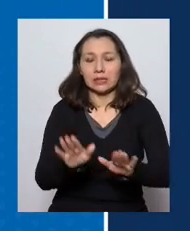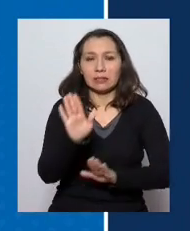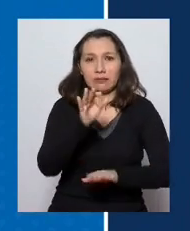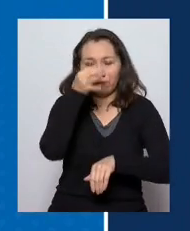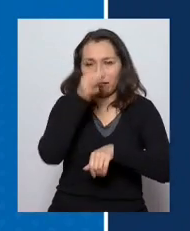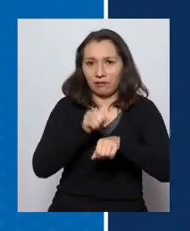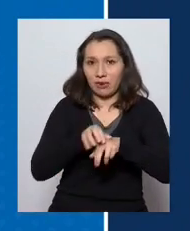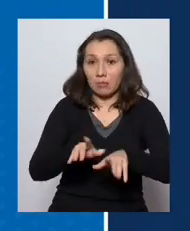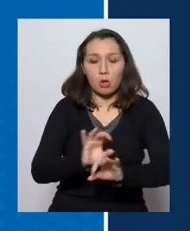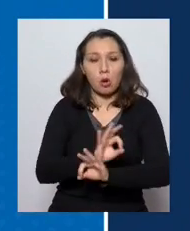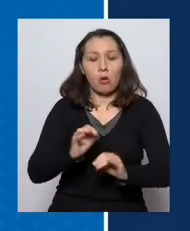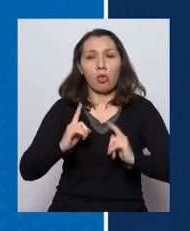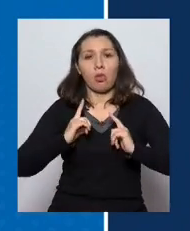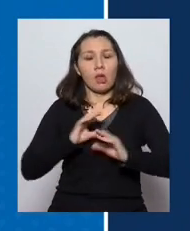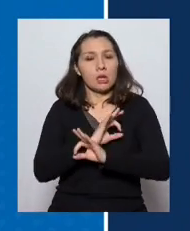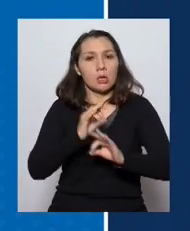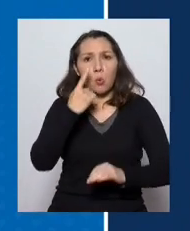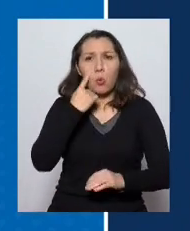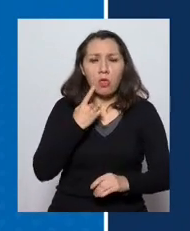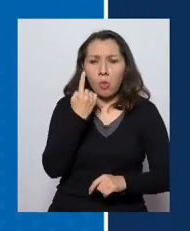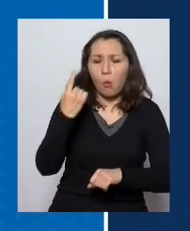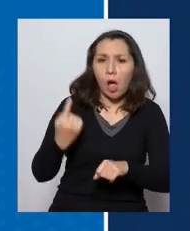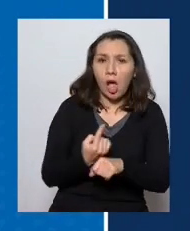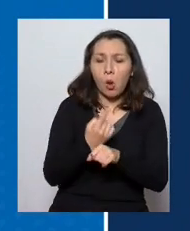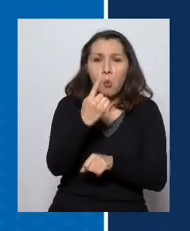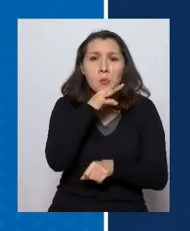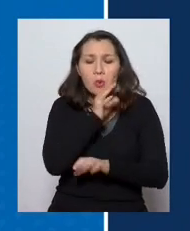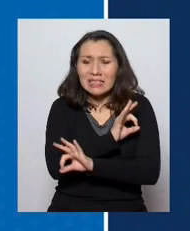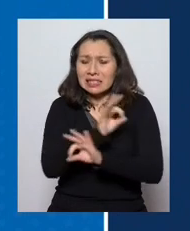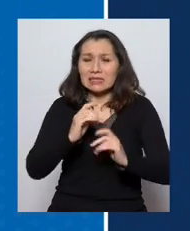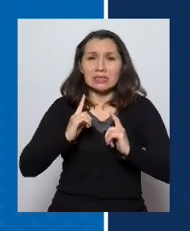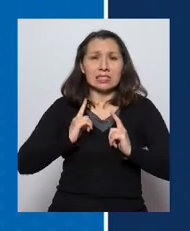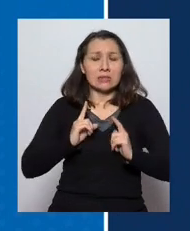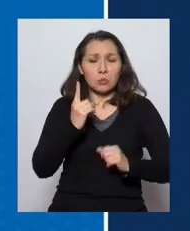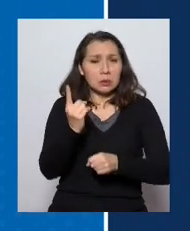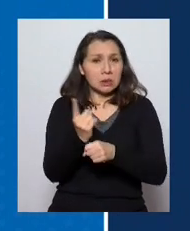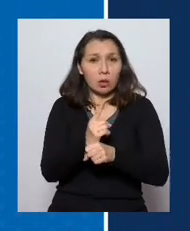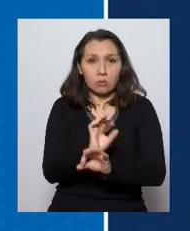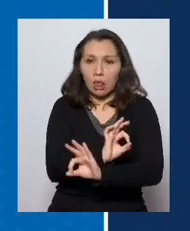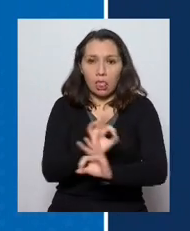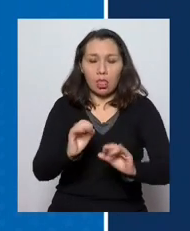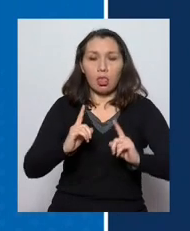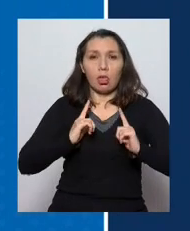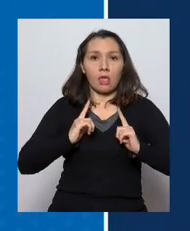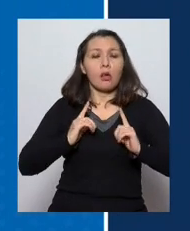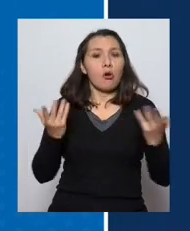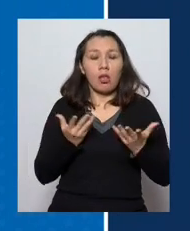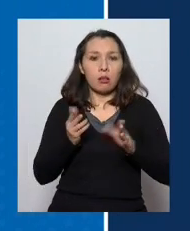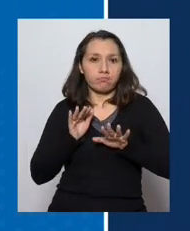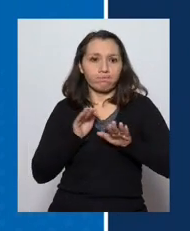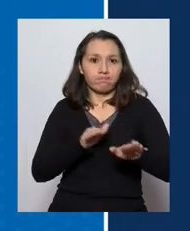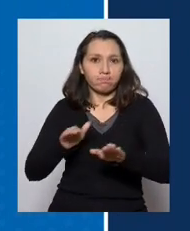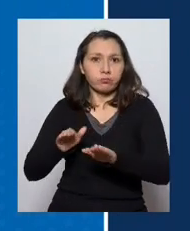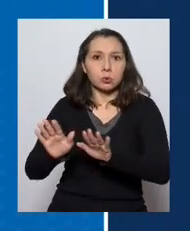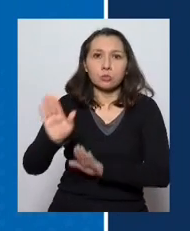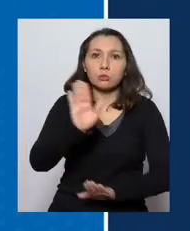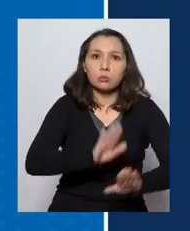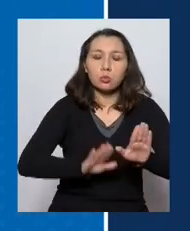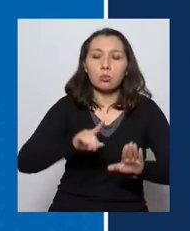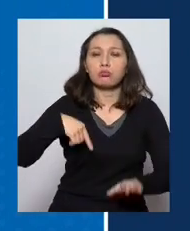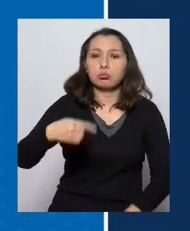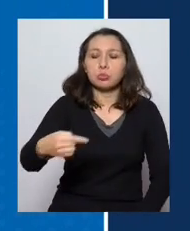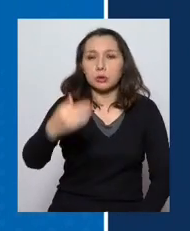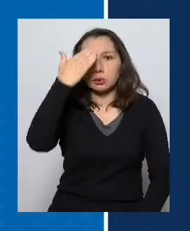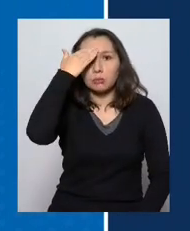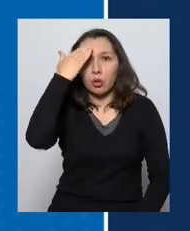Y no va a descansar ni un día, ni una hora, ni un minuto, ni un segundo para apoyarlos, para cuidarlos en los